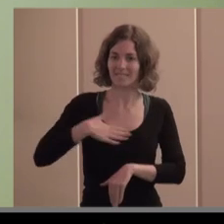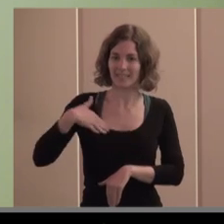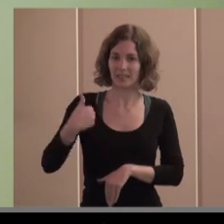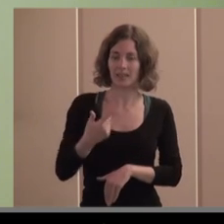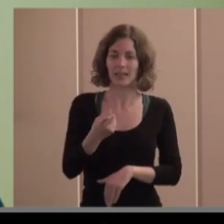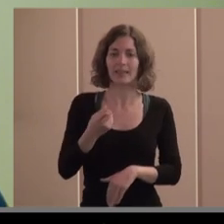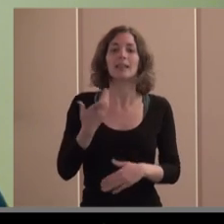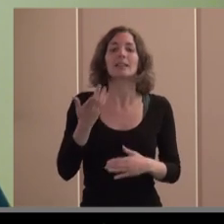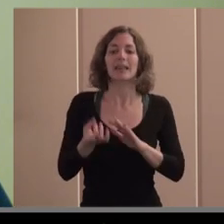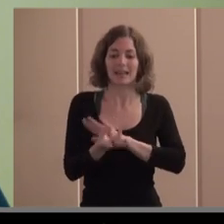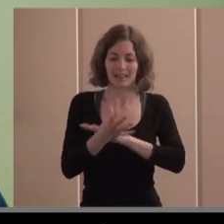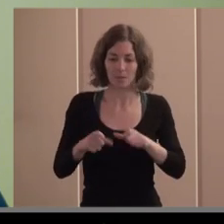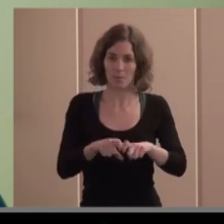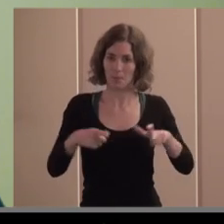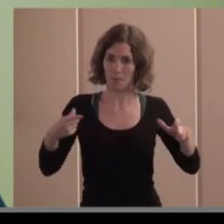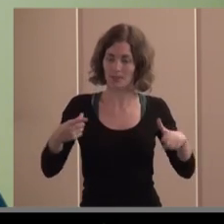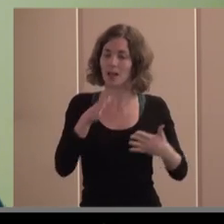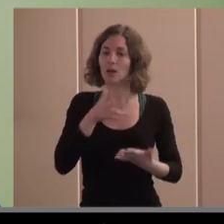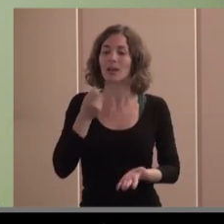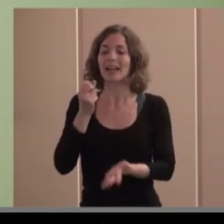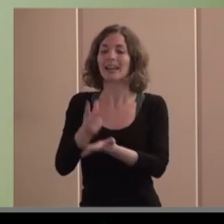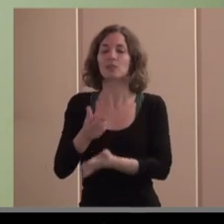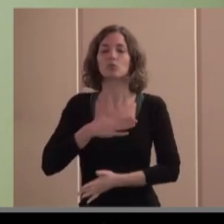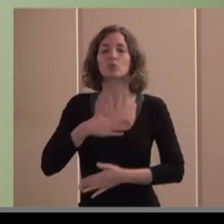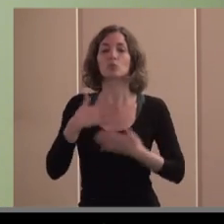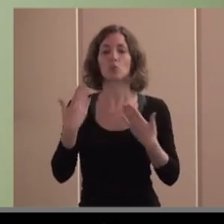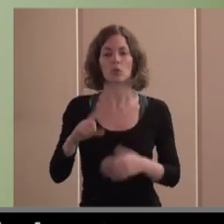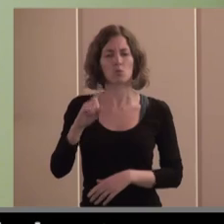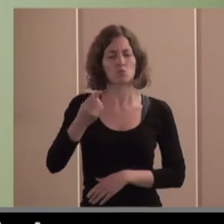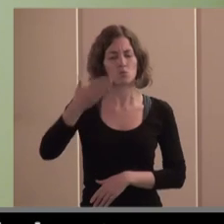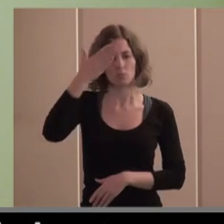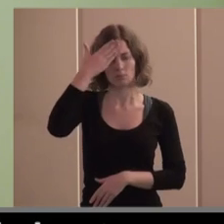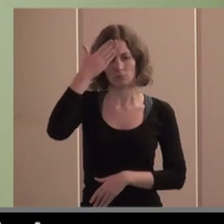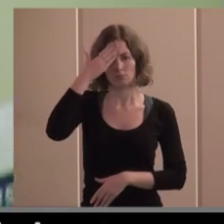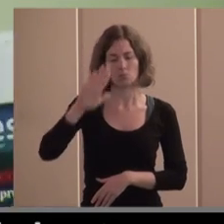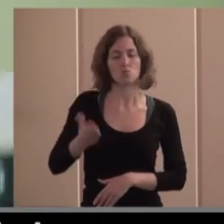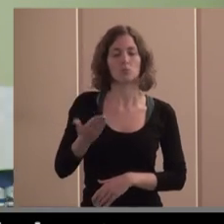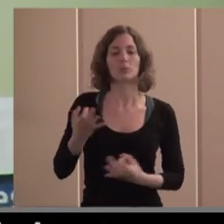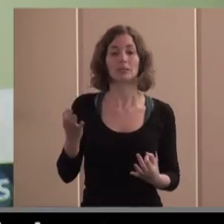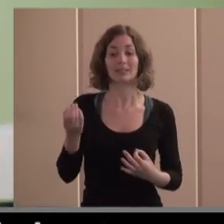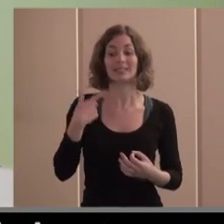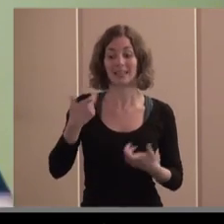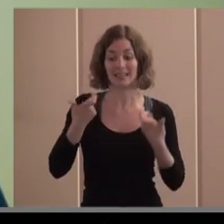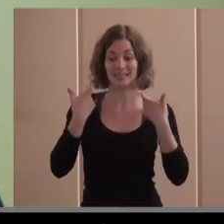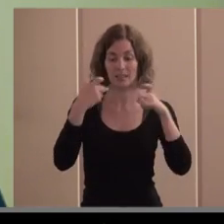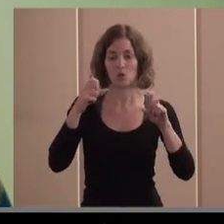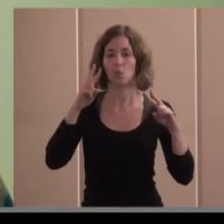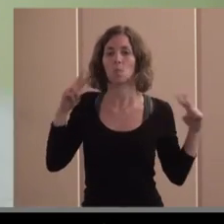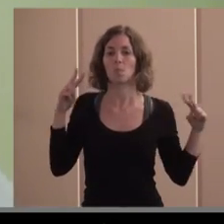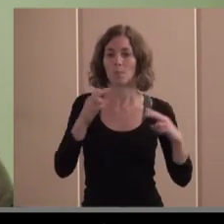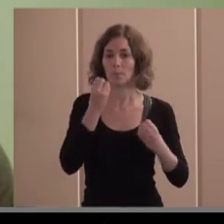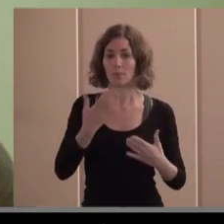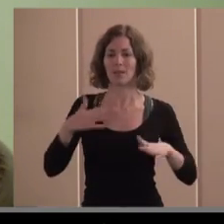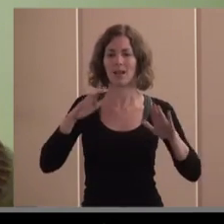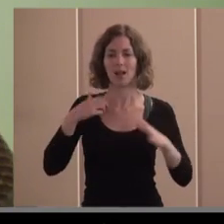enfrenta este sector empresarial? bueno hay uno que es muy importante y es a incrementar la visibilidad del sector porque a pesar de todas estas cifras a